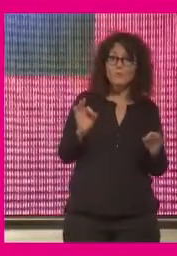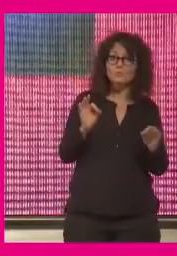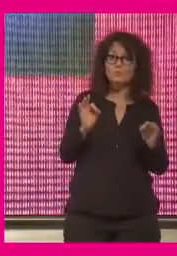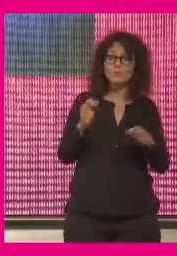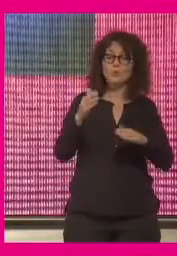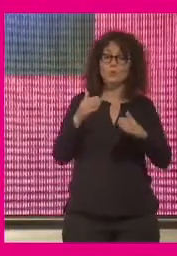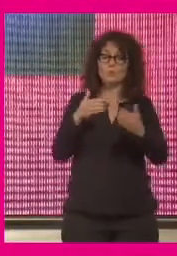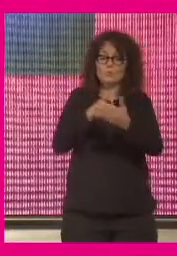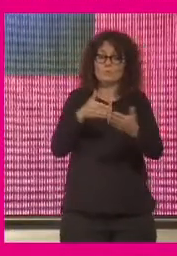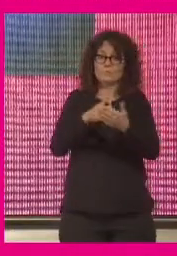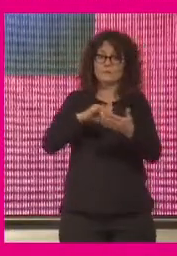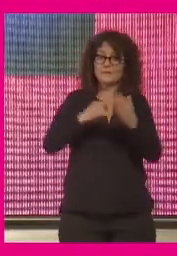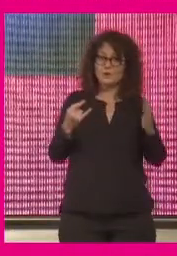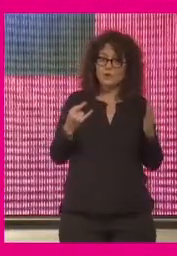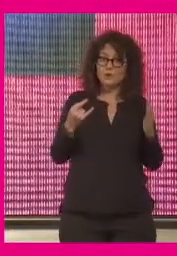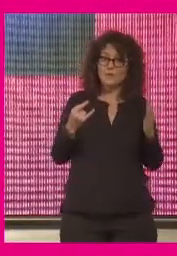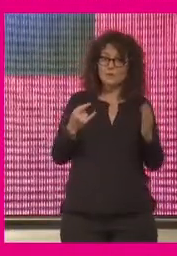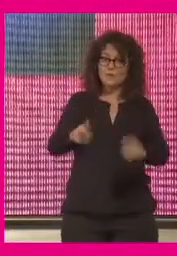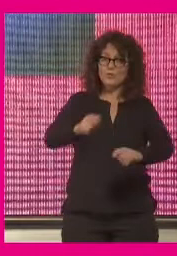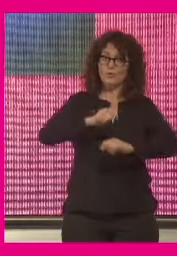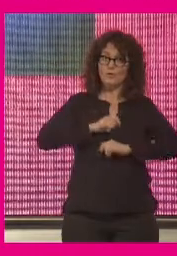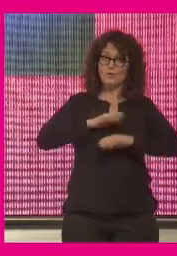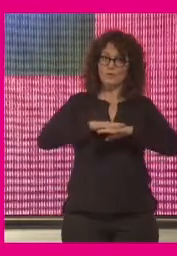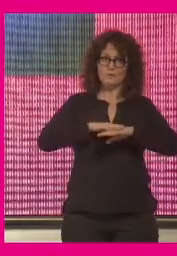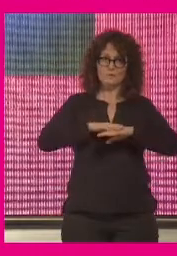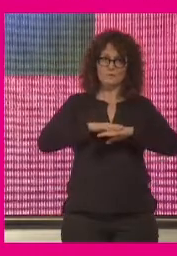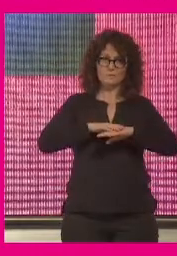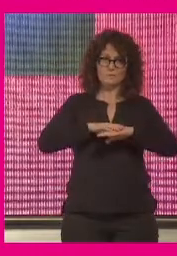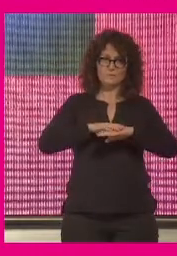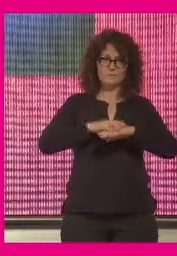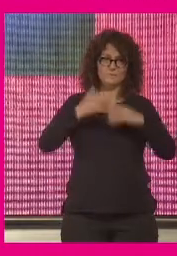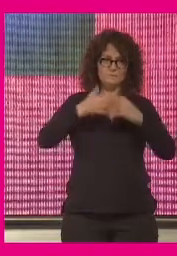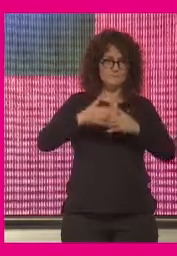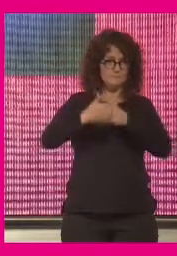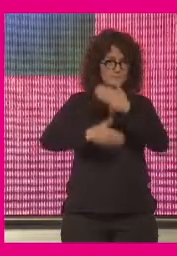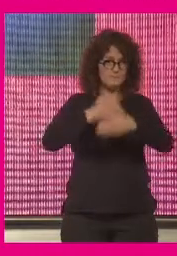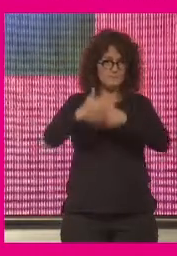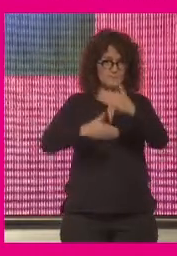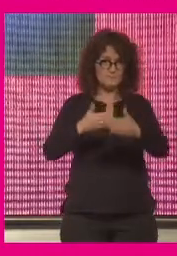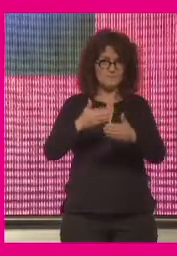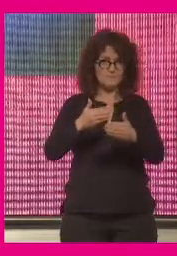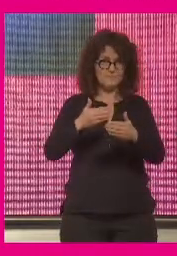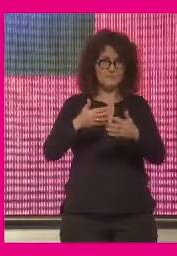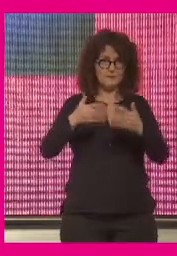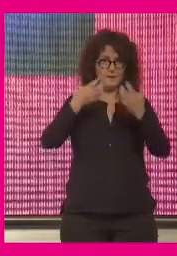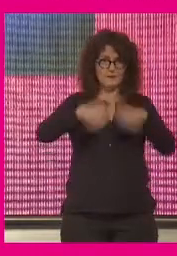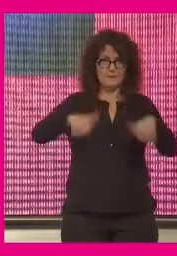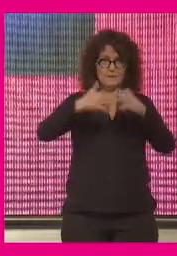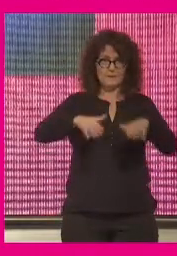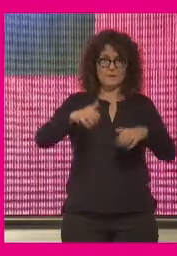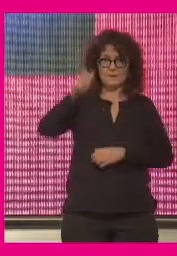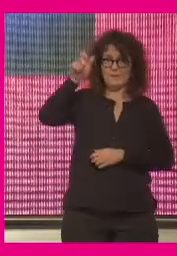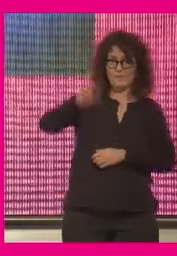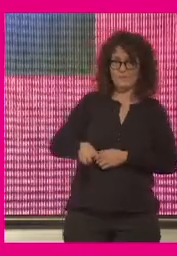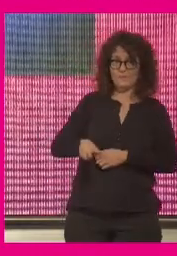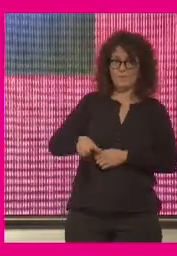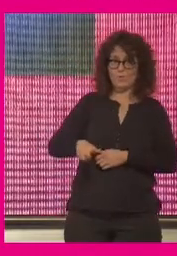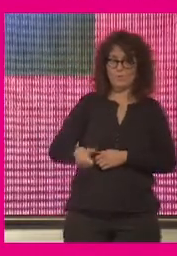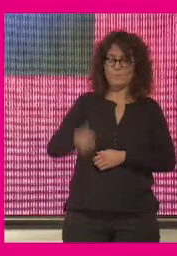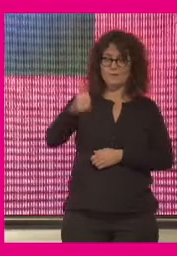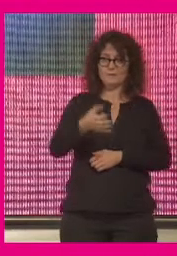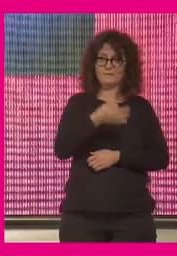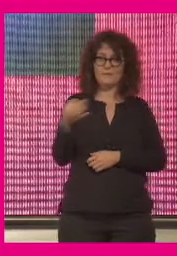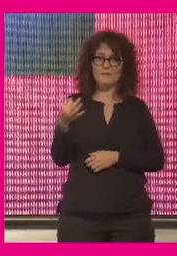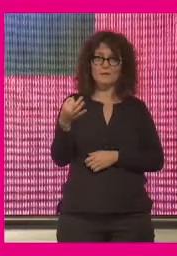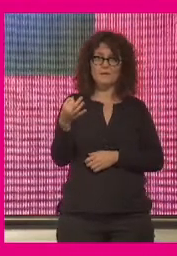tecnológicas iban para mecanizar al individuo para que el individuo fuera más eficiente y hiciera cosas mecánicas